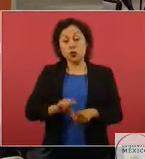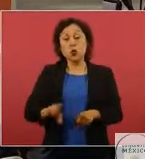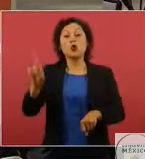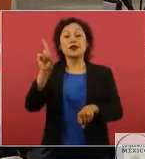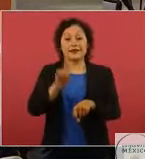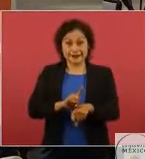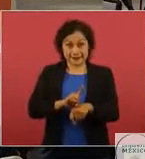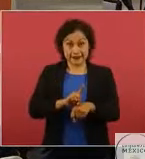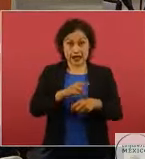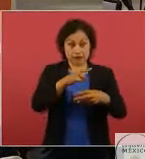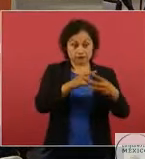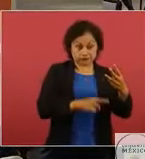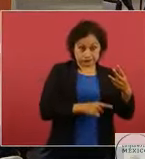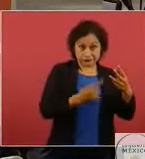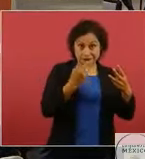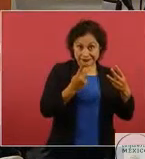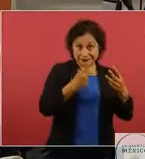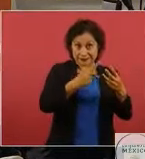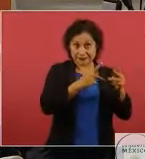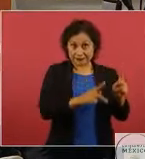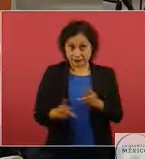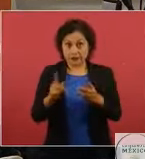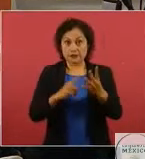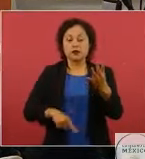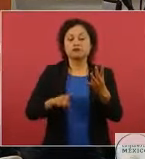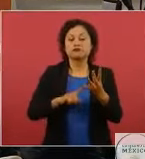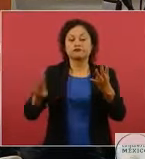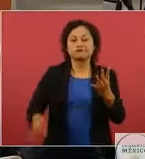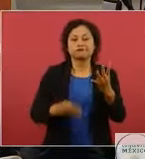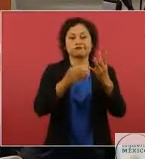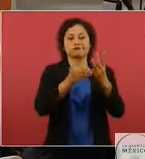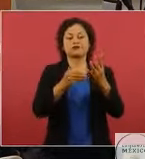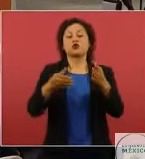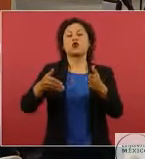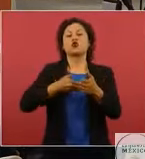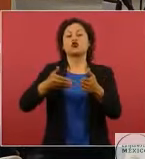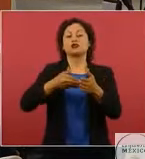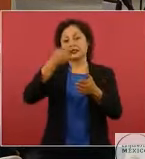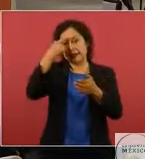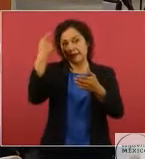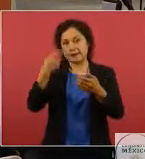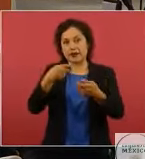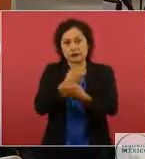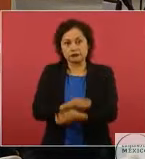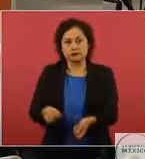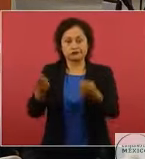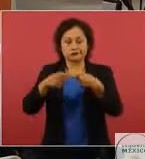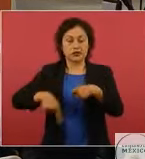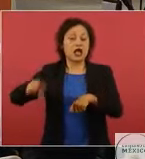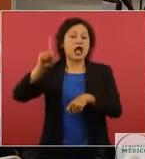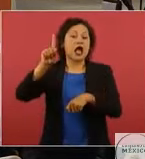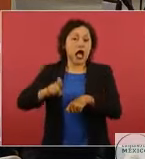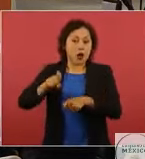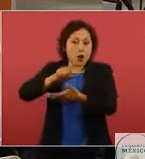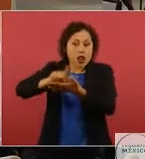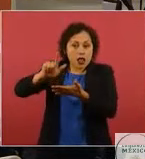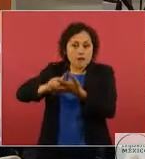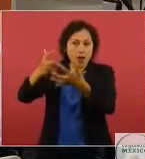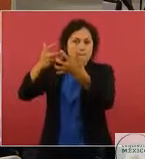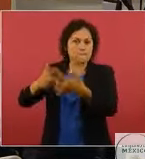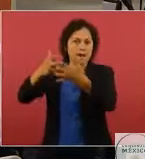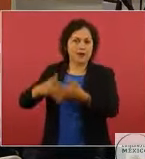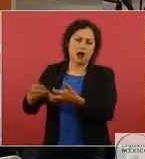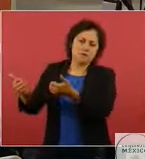esfuerzo de estos tres planes, una cocina comunitaria con tortilladoras y planta potabilizadora. También estarán